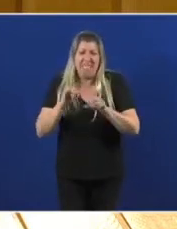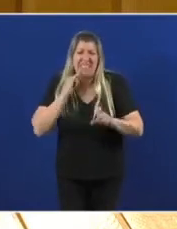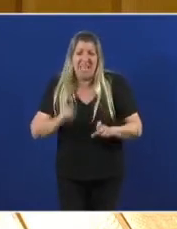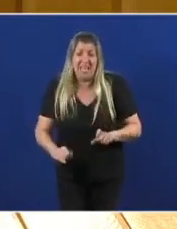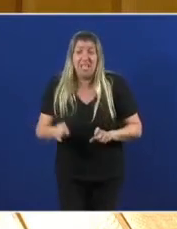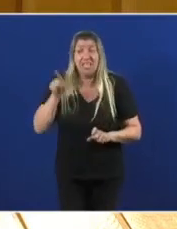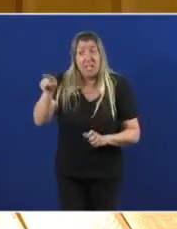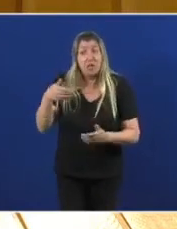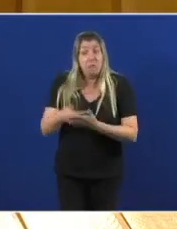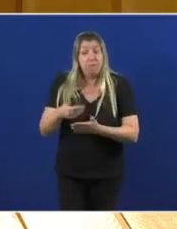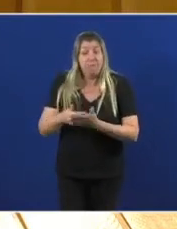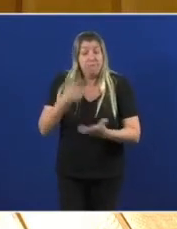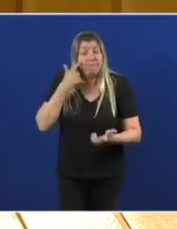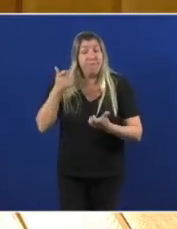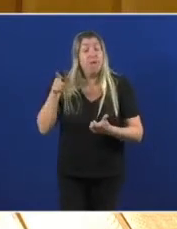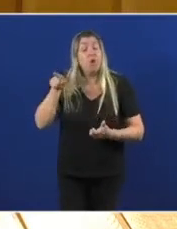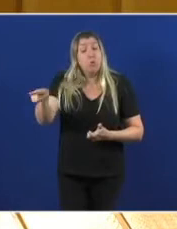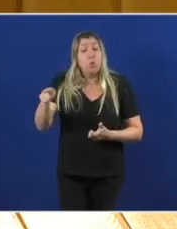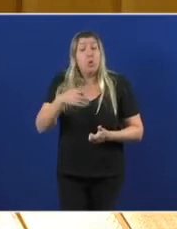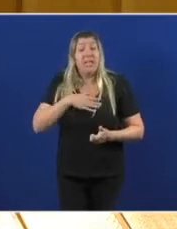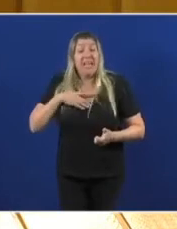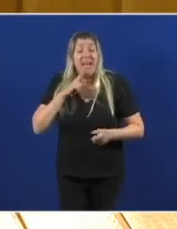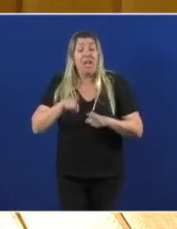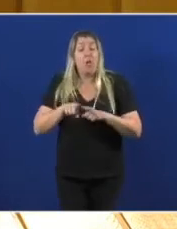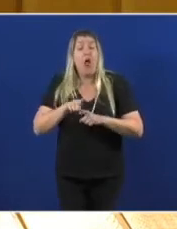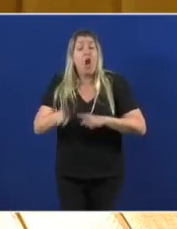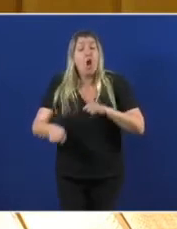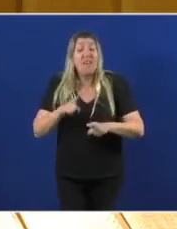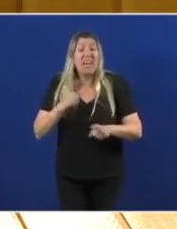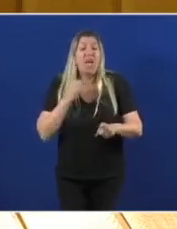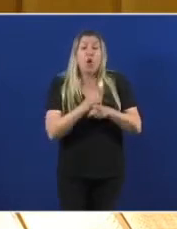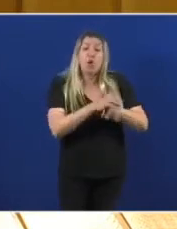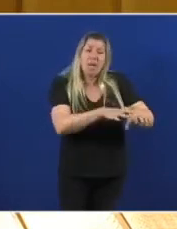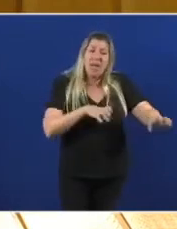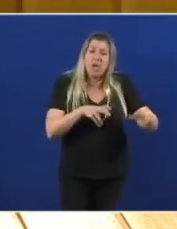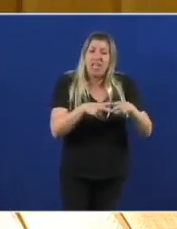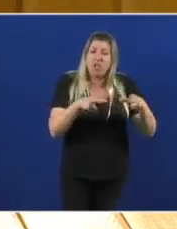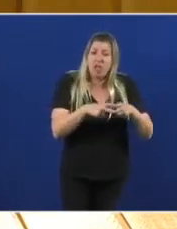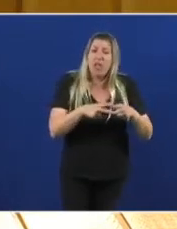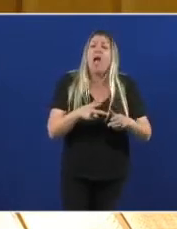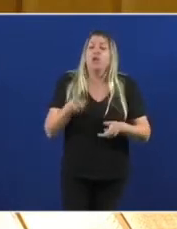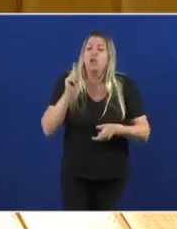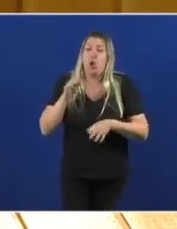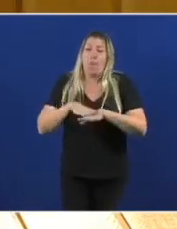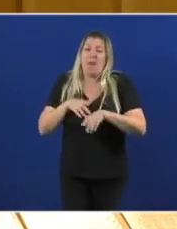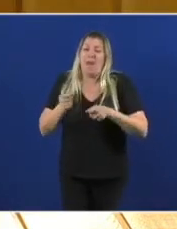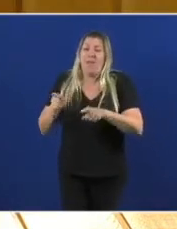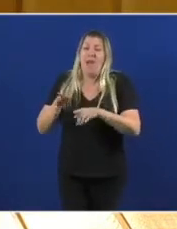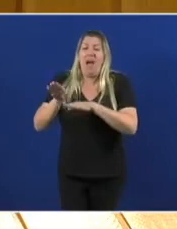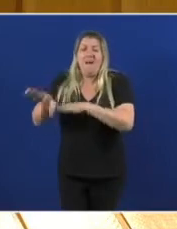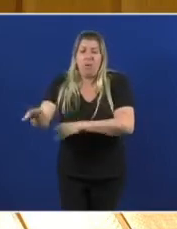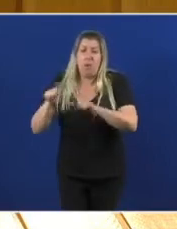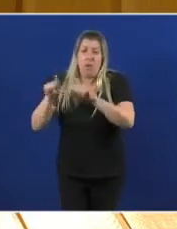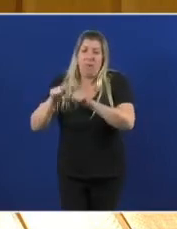a súa forma de gobernar En contra da malloría social Mesmo en cuestións que son esenciais Para a vida das persoas